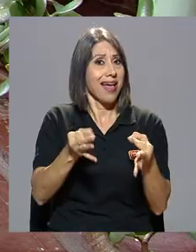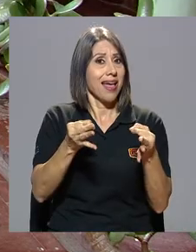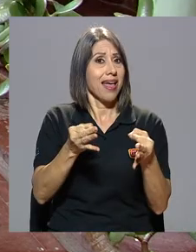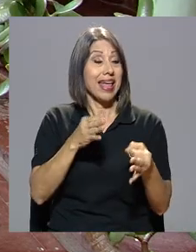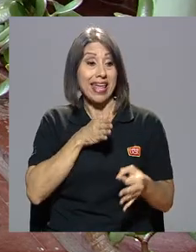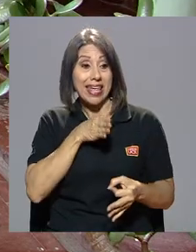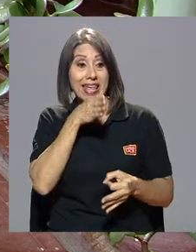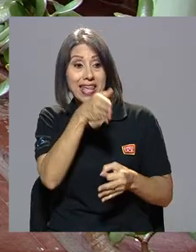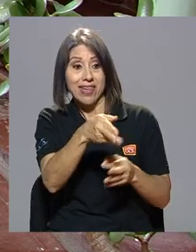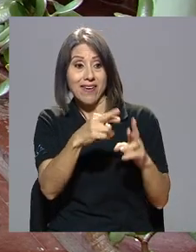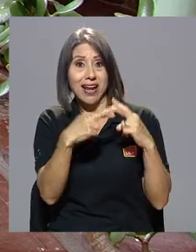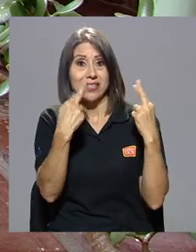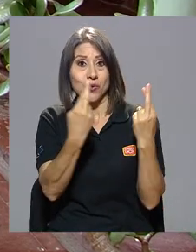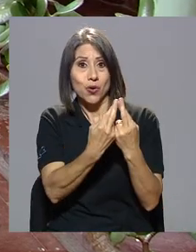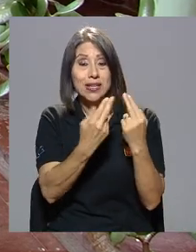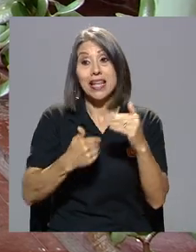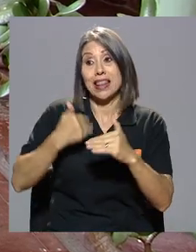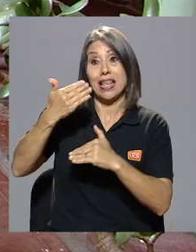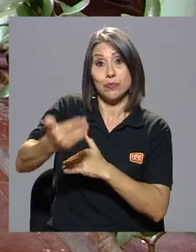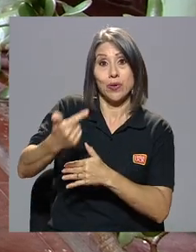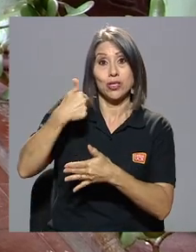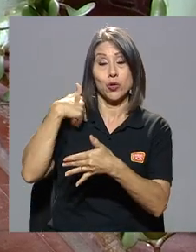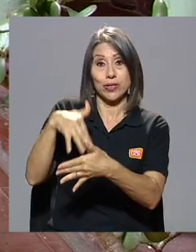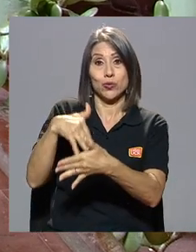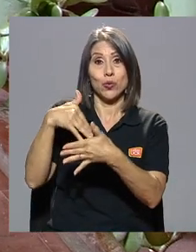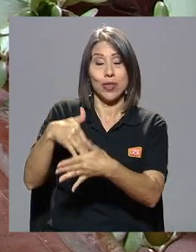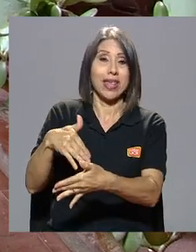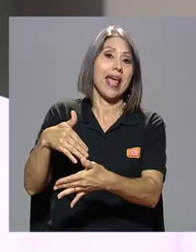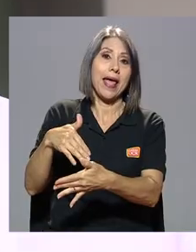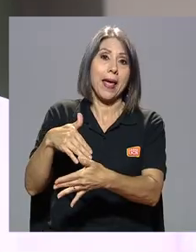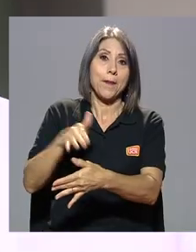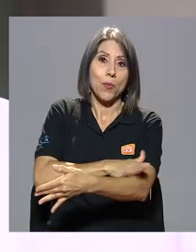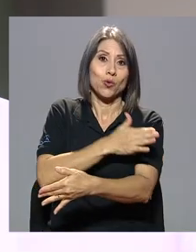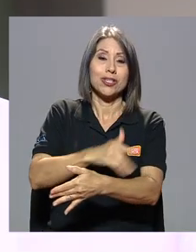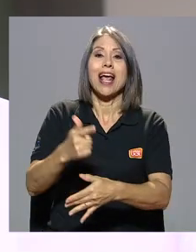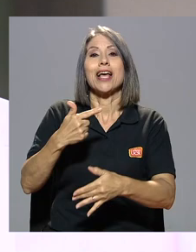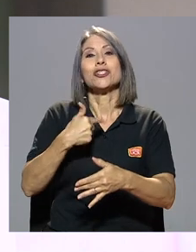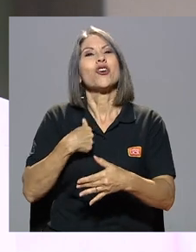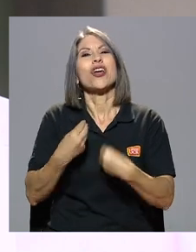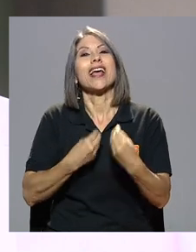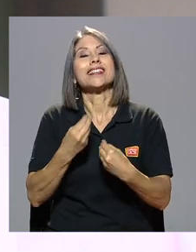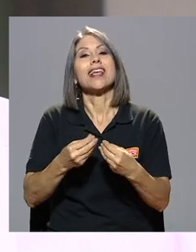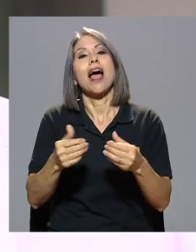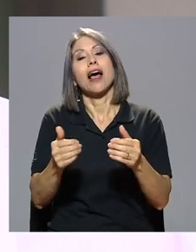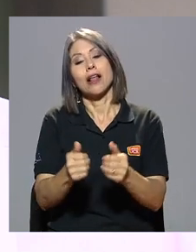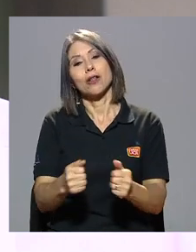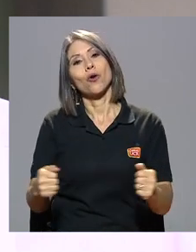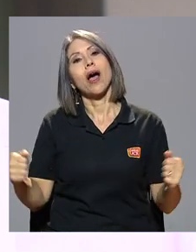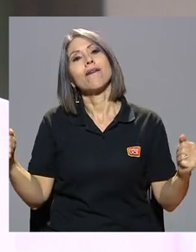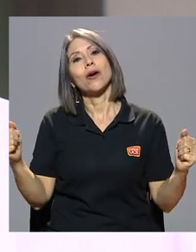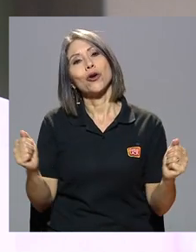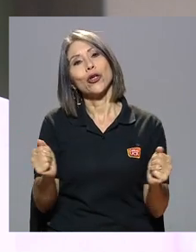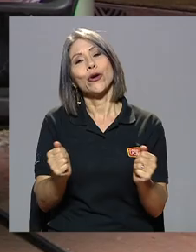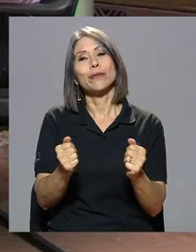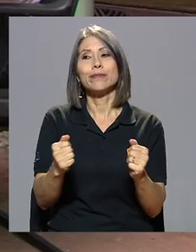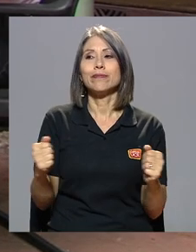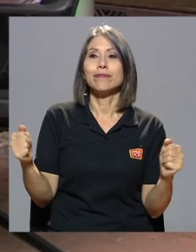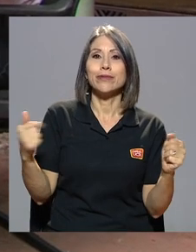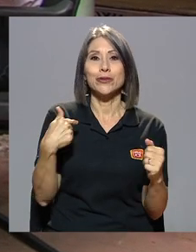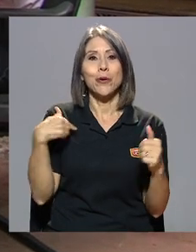reuniones de, y después yo, cuando estudié música, incluso tocaba acordeón en los locales. Antes de empezar